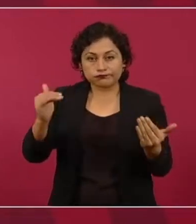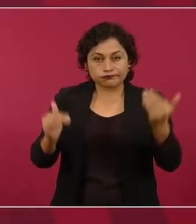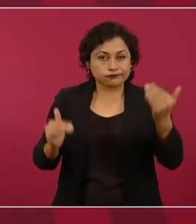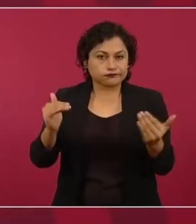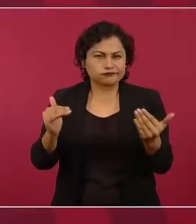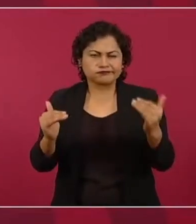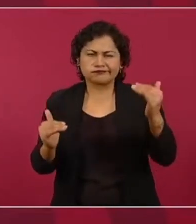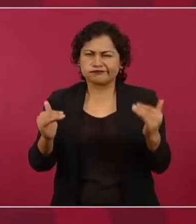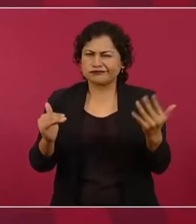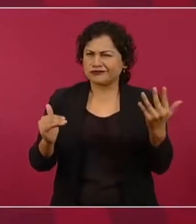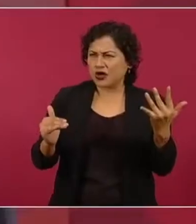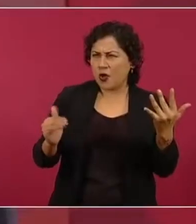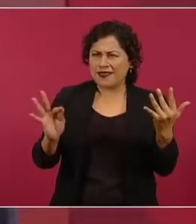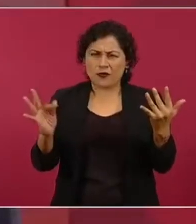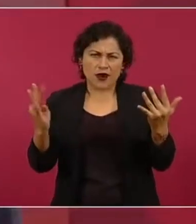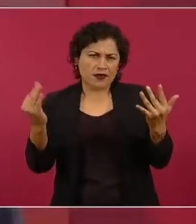50-49.